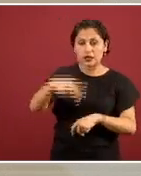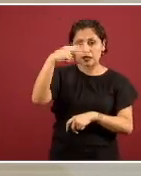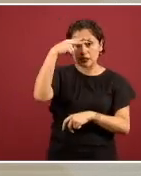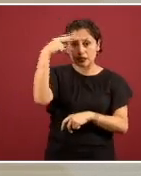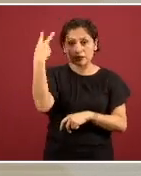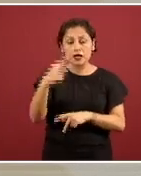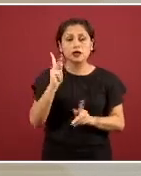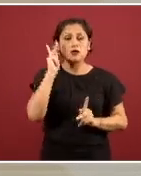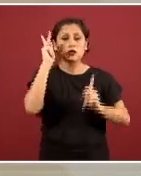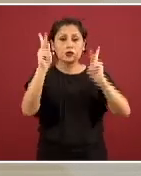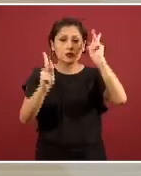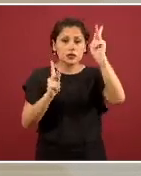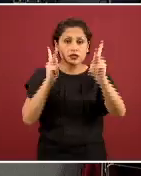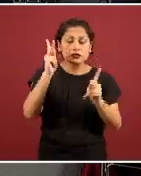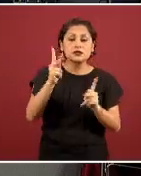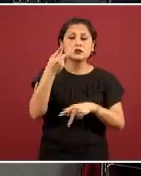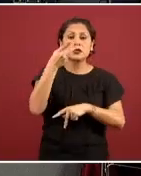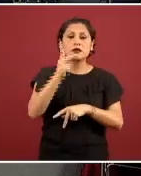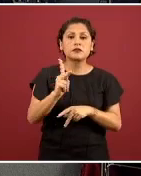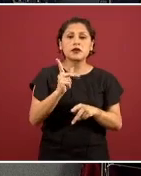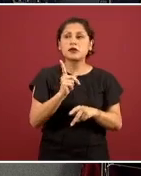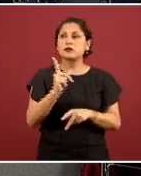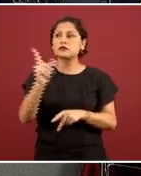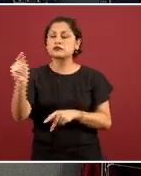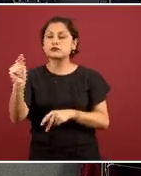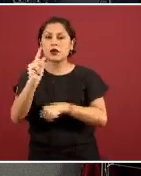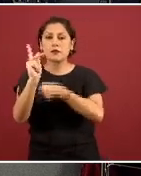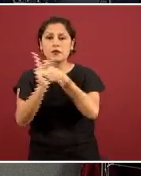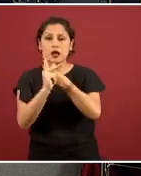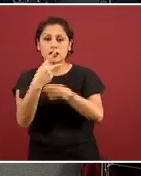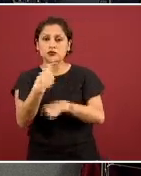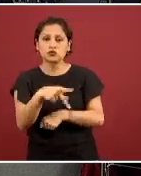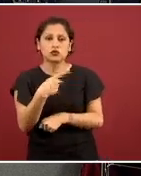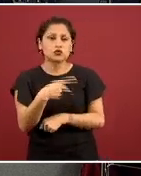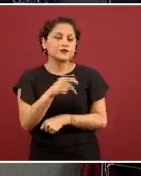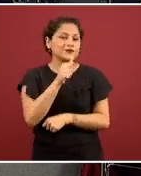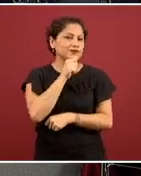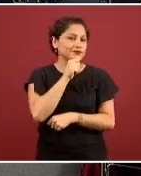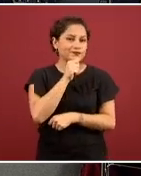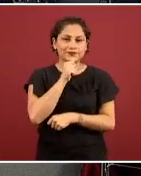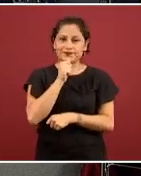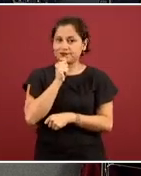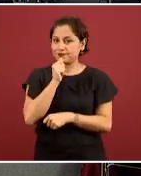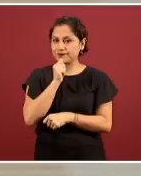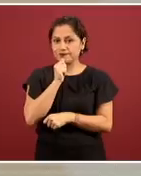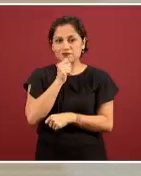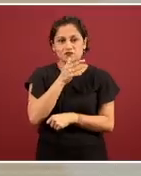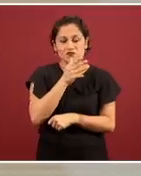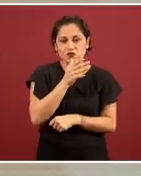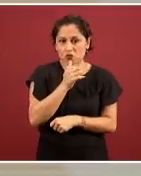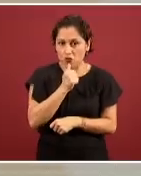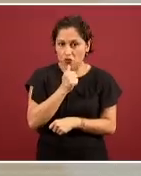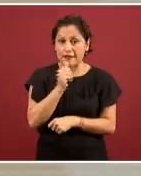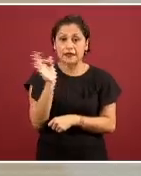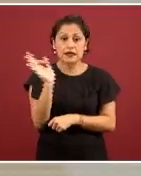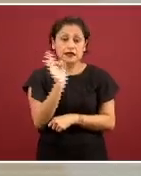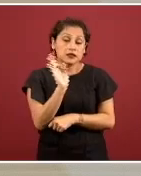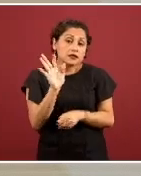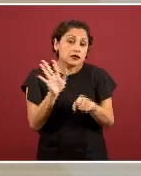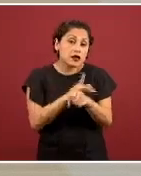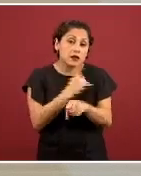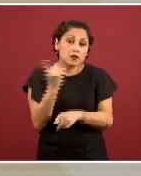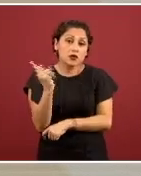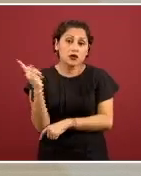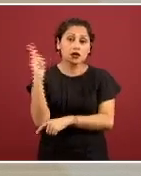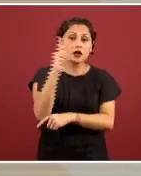oportunidad de regresar a sus lugares de origen por una de dos situaciones, o las aerolíneas han cancelado los